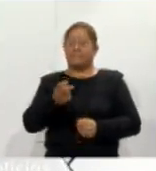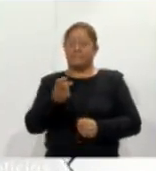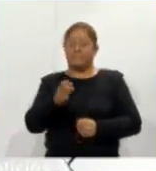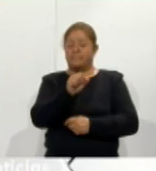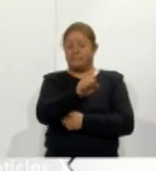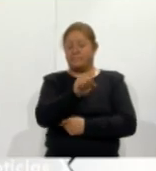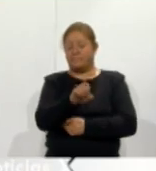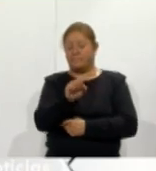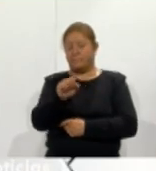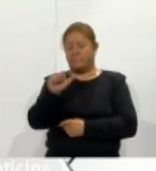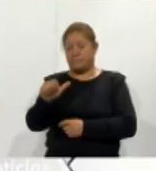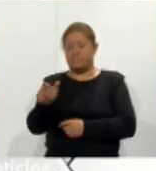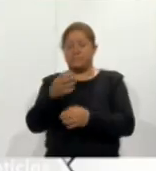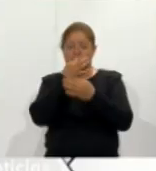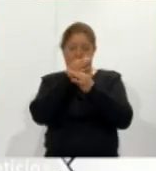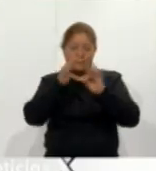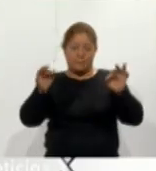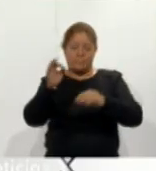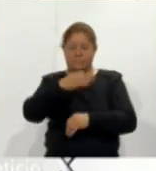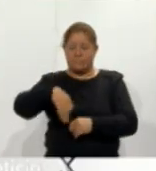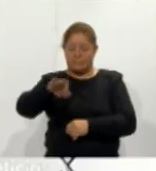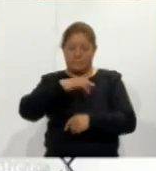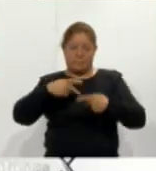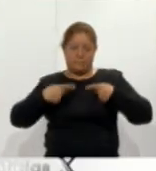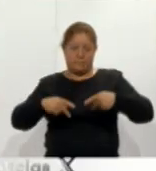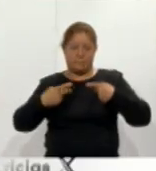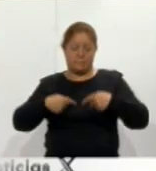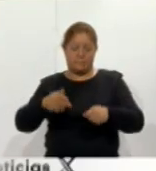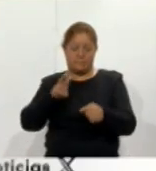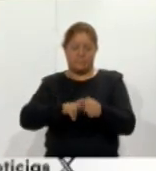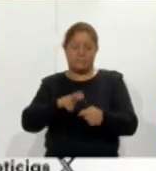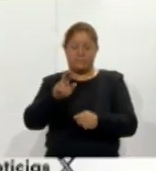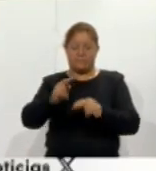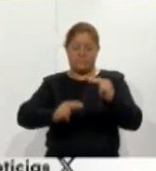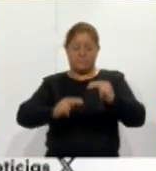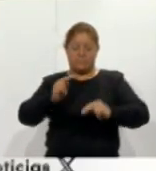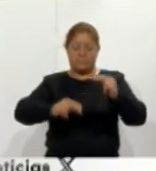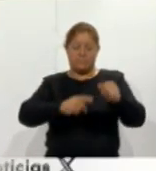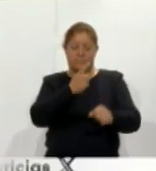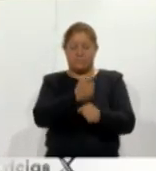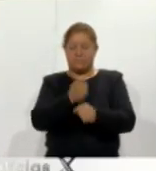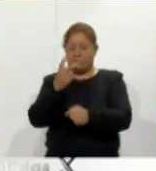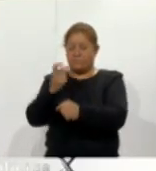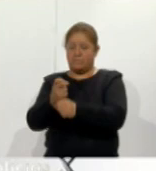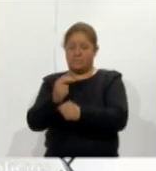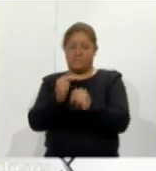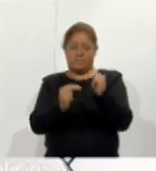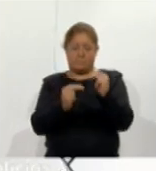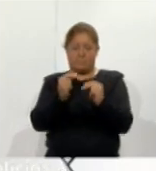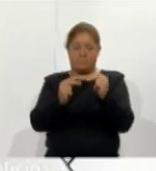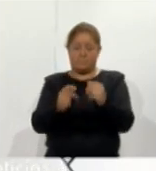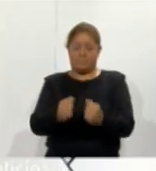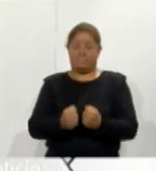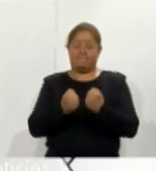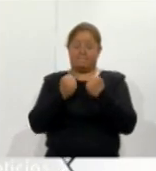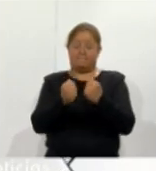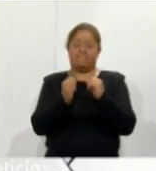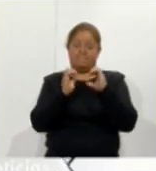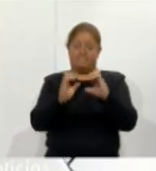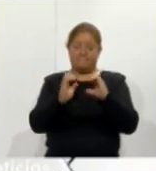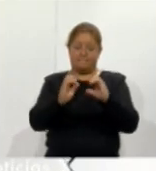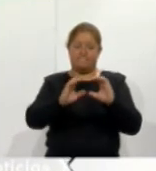CESA exhortó al personal de las unidades médicas de primer y segundo nivel de atención del estado a reforzar las medidas de